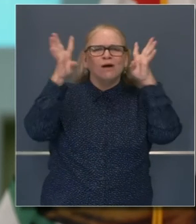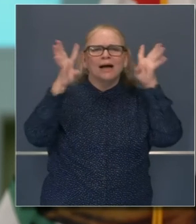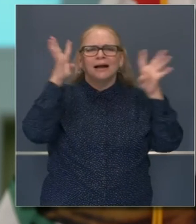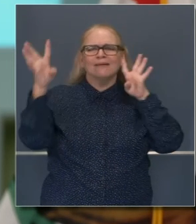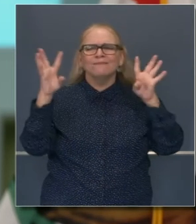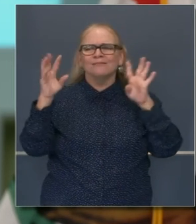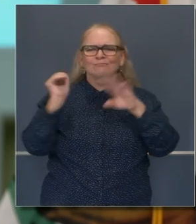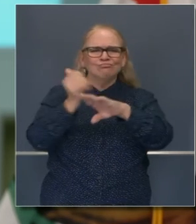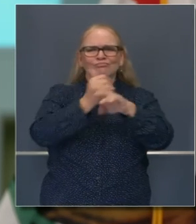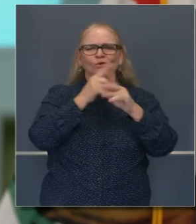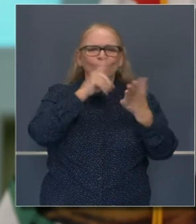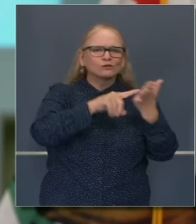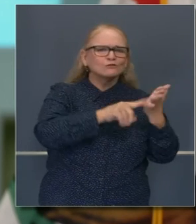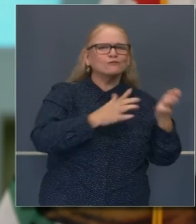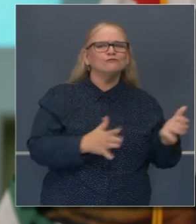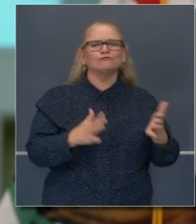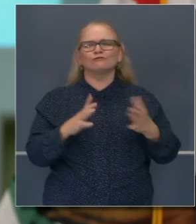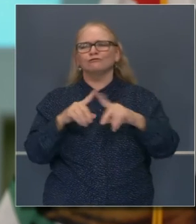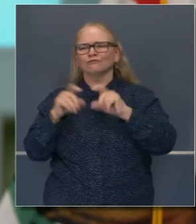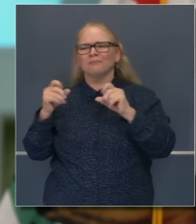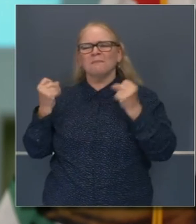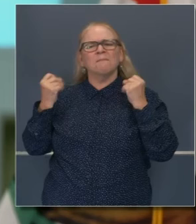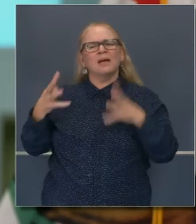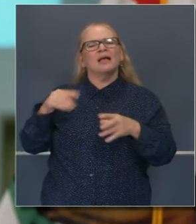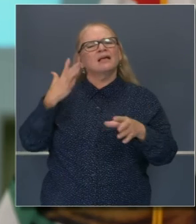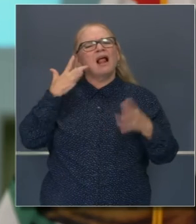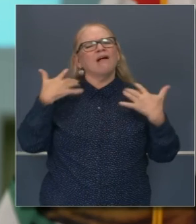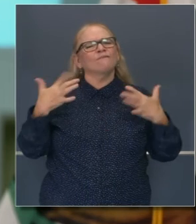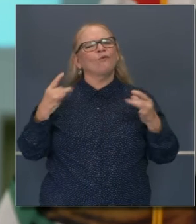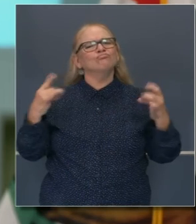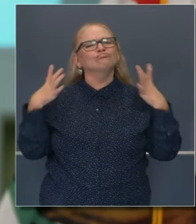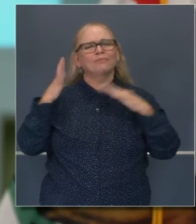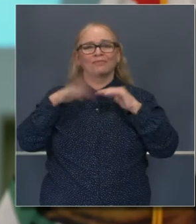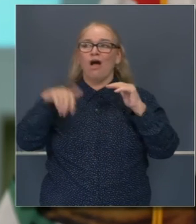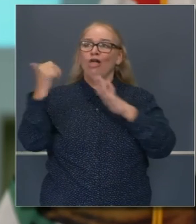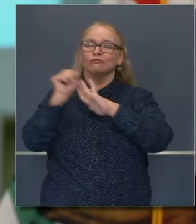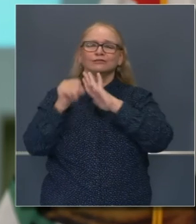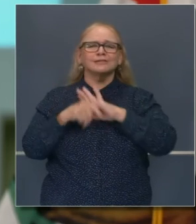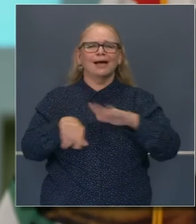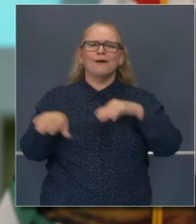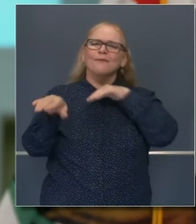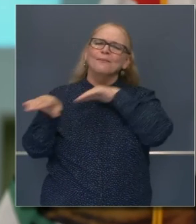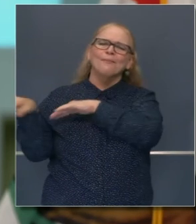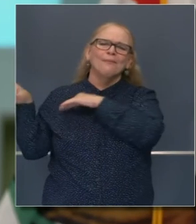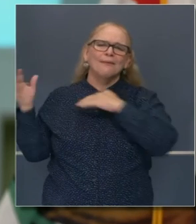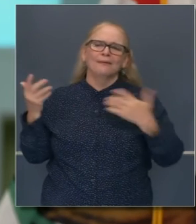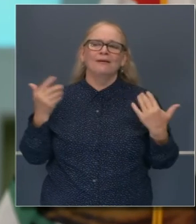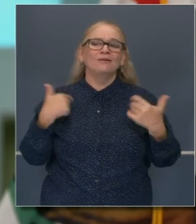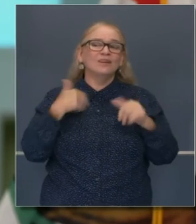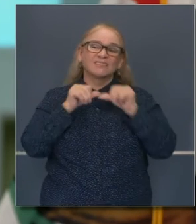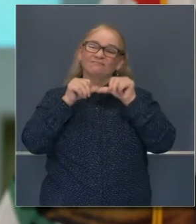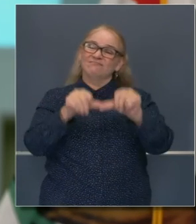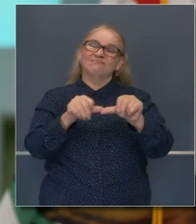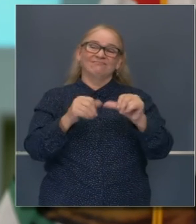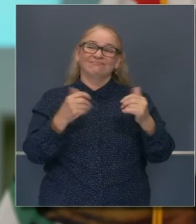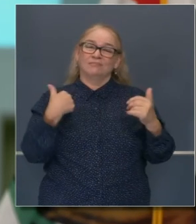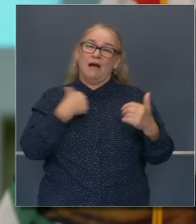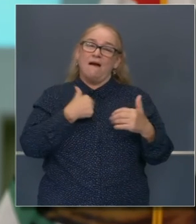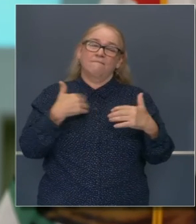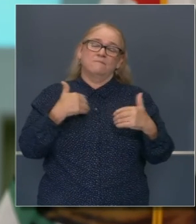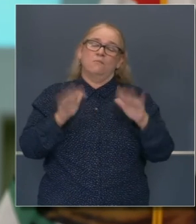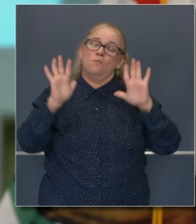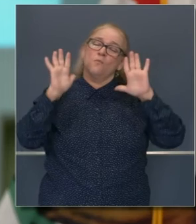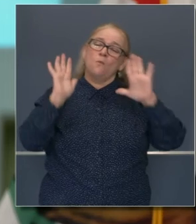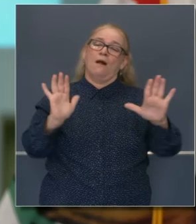innovación. Más científicos, más innovados, más laureados de premio Nobel. Todo eso sigue de pie. El